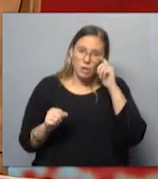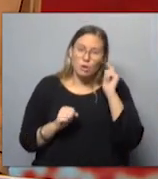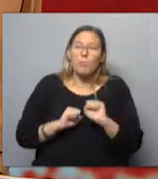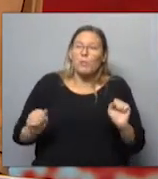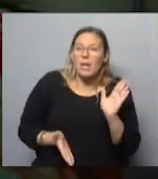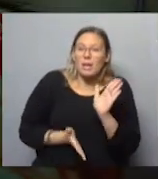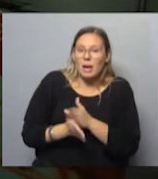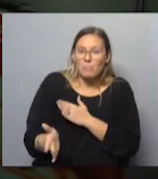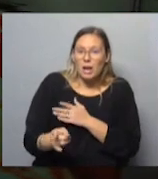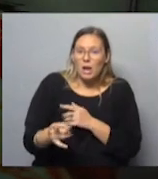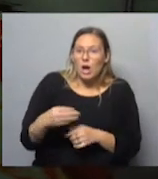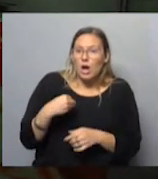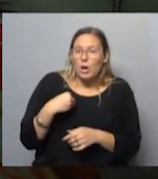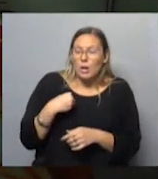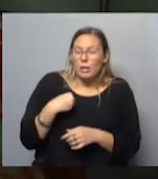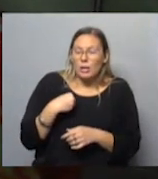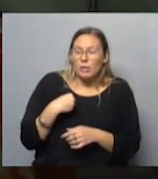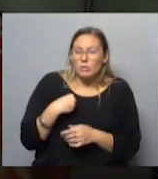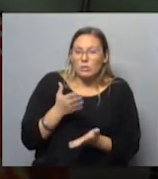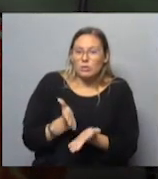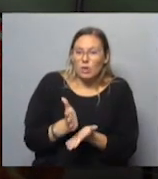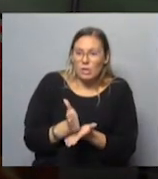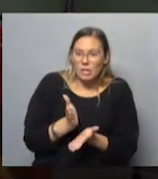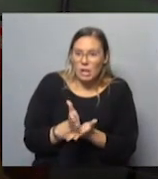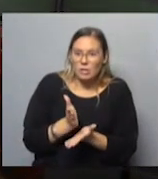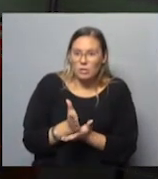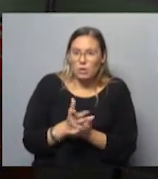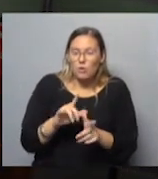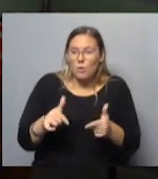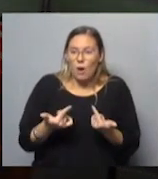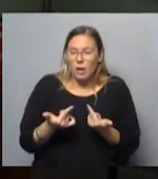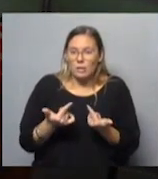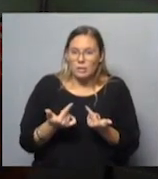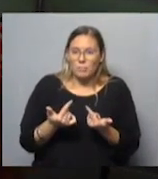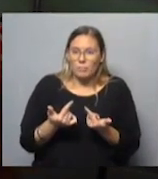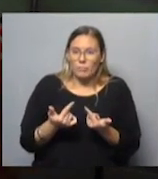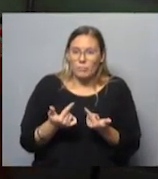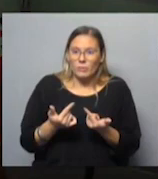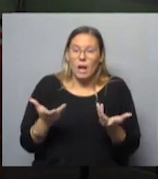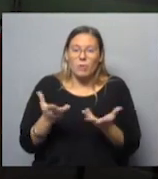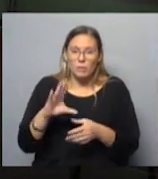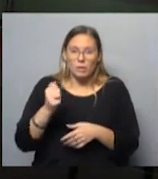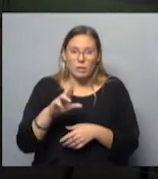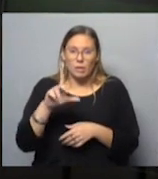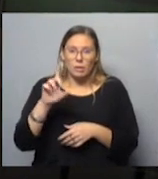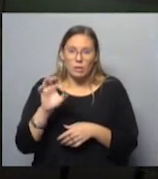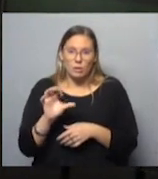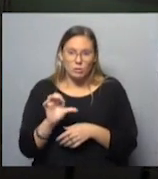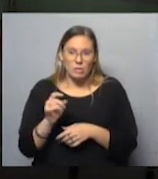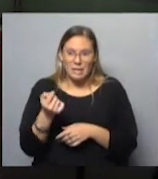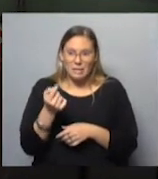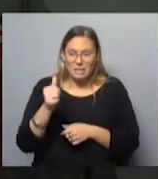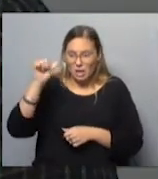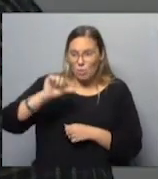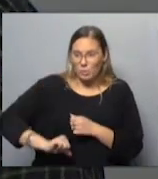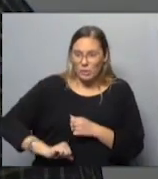escapar si sos solidario, no hay solidario postal, ni nada de eso. Hay algo maravilloso, ahora Carlos está, recién le hicieron